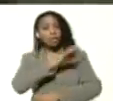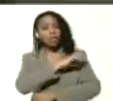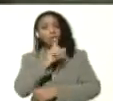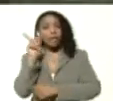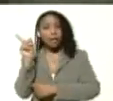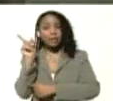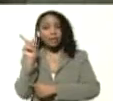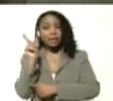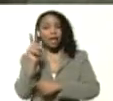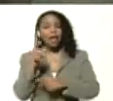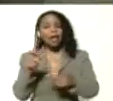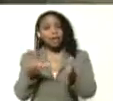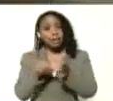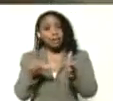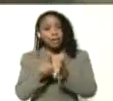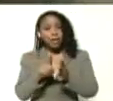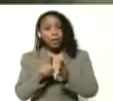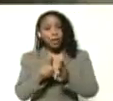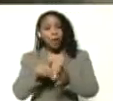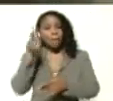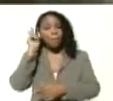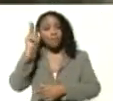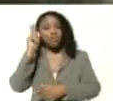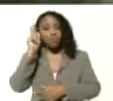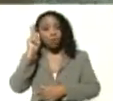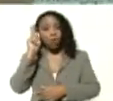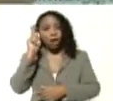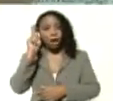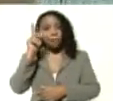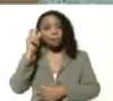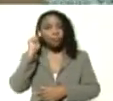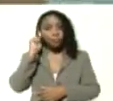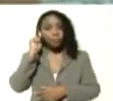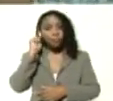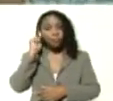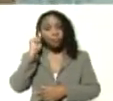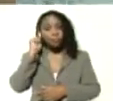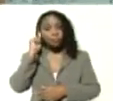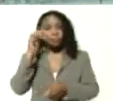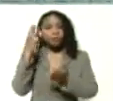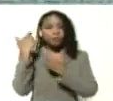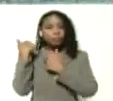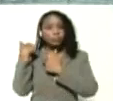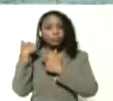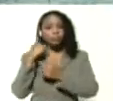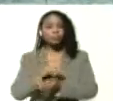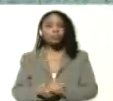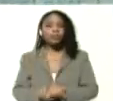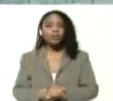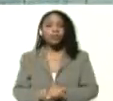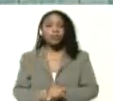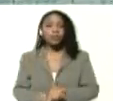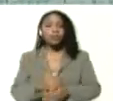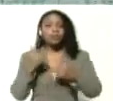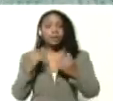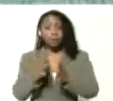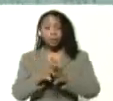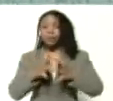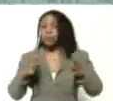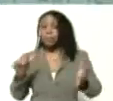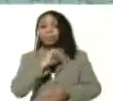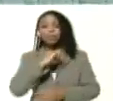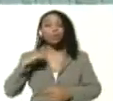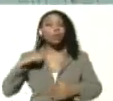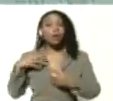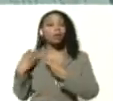hermoso plantel, la profesora Sandra Villarreal y, bueno, un gran personal que nos